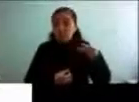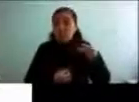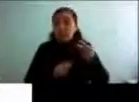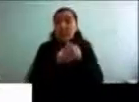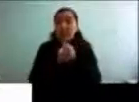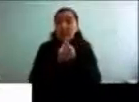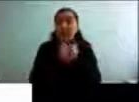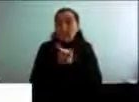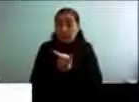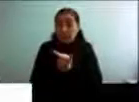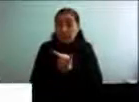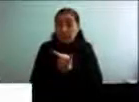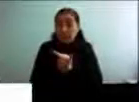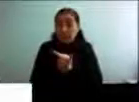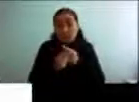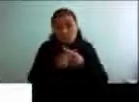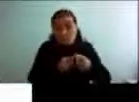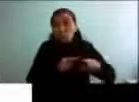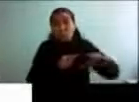para hablar de otro ámbito,